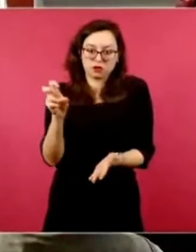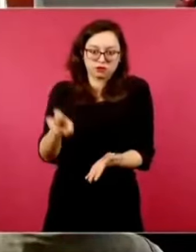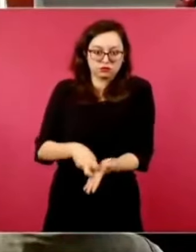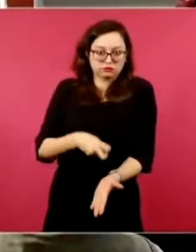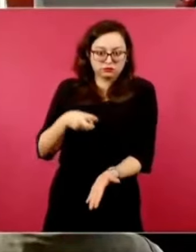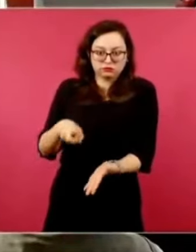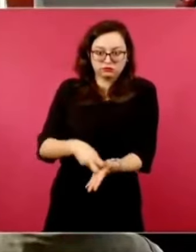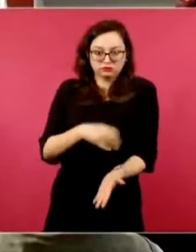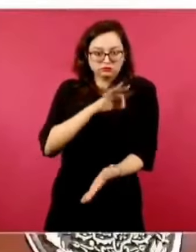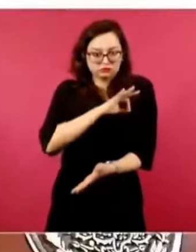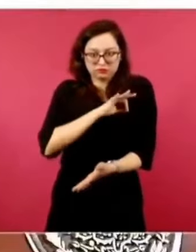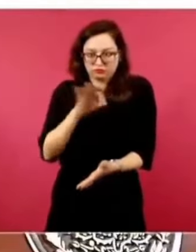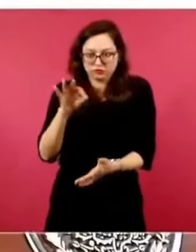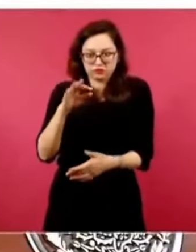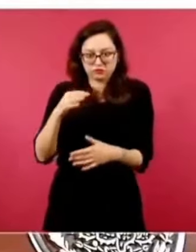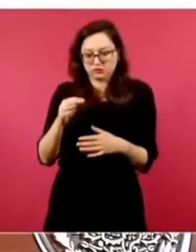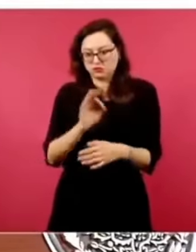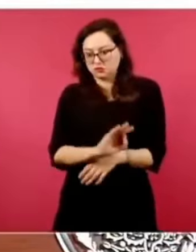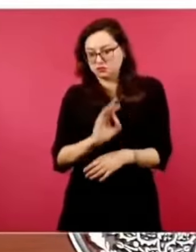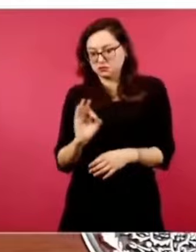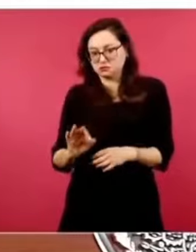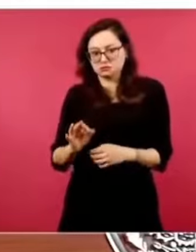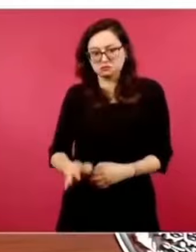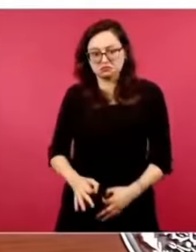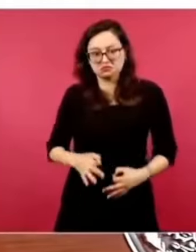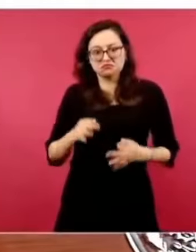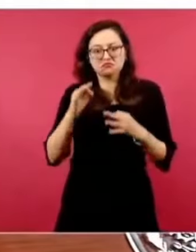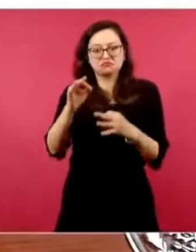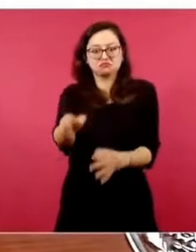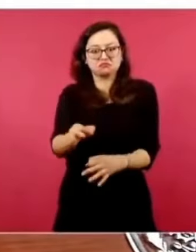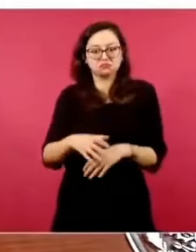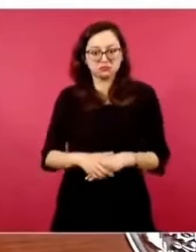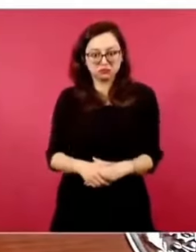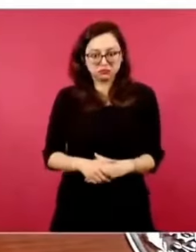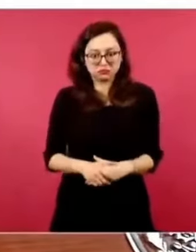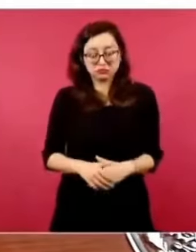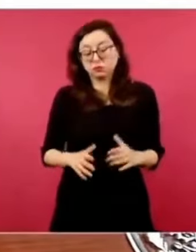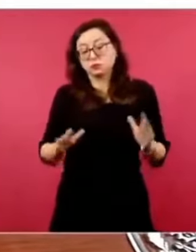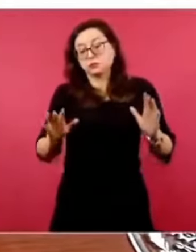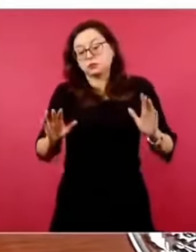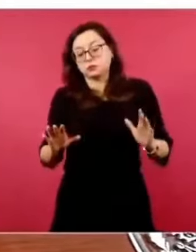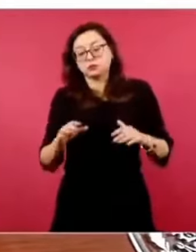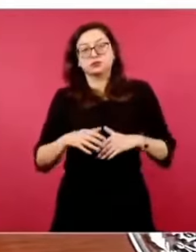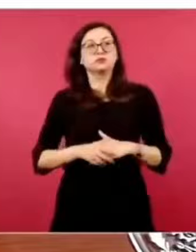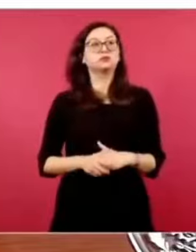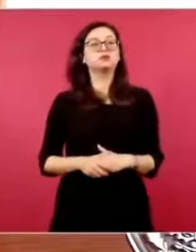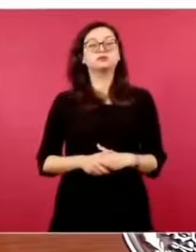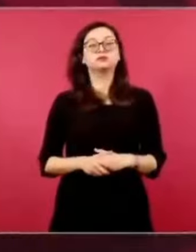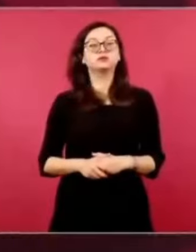Y se fija un tiempo, por ejemplo, que se vote